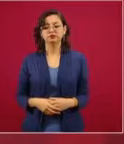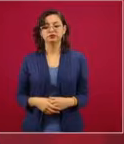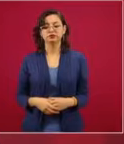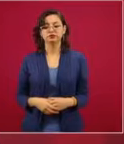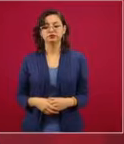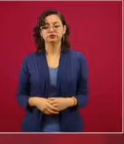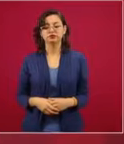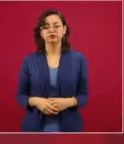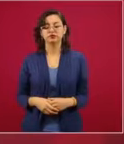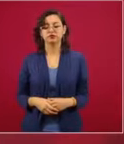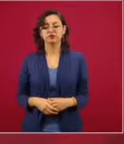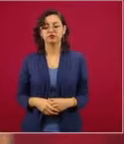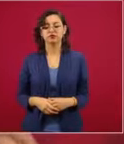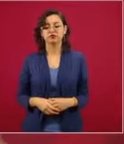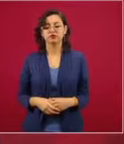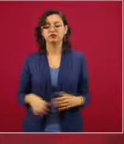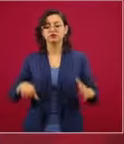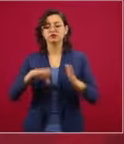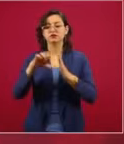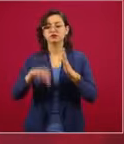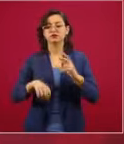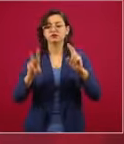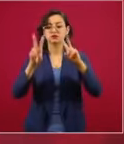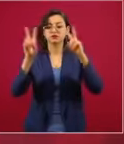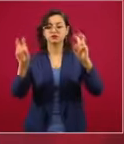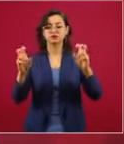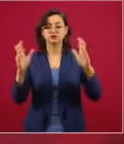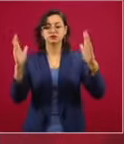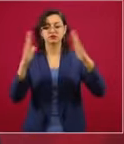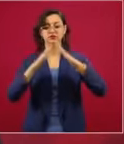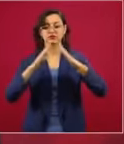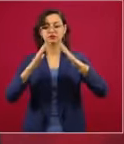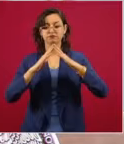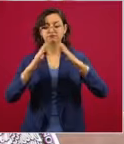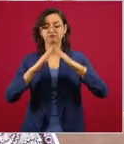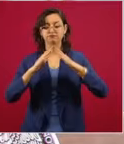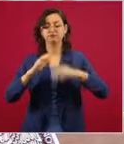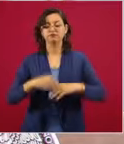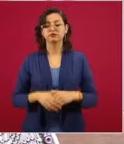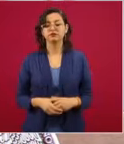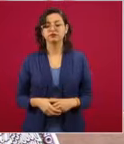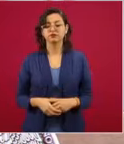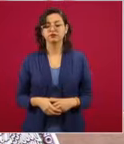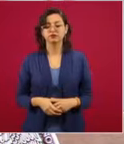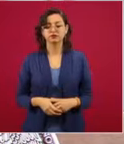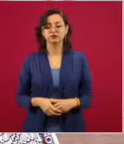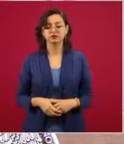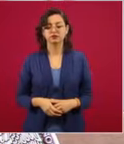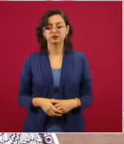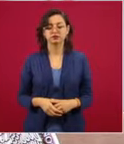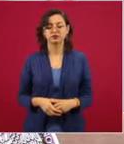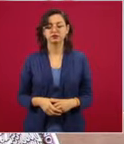en el caso de la vivienda, ¿qué es lo que